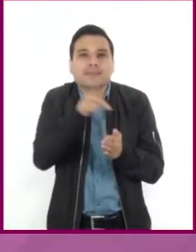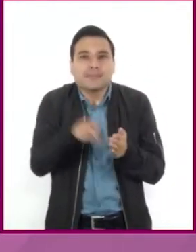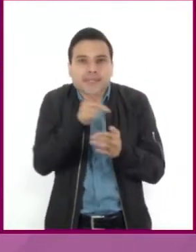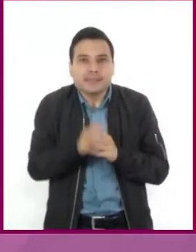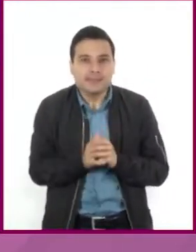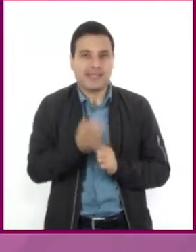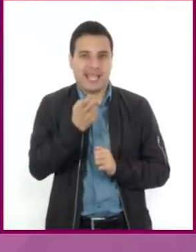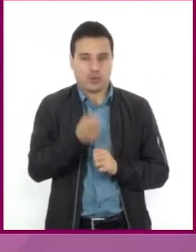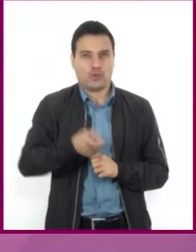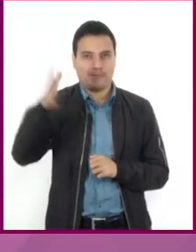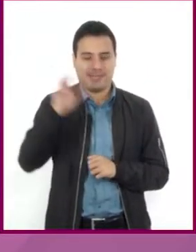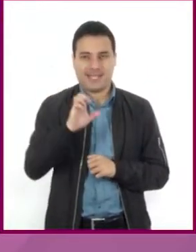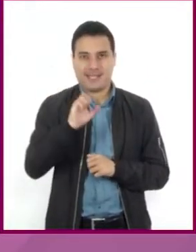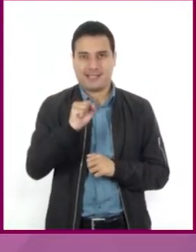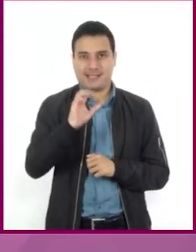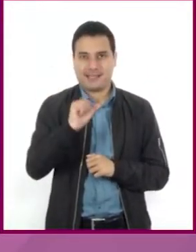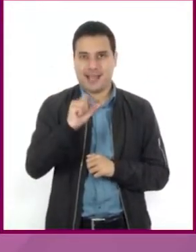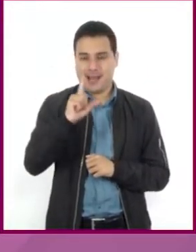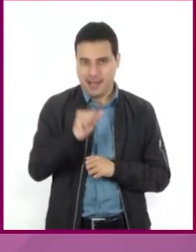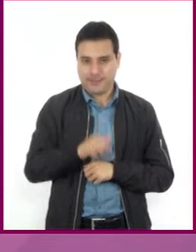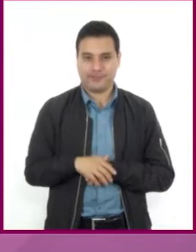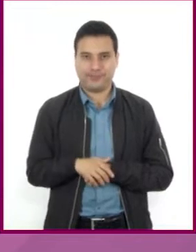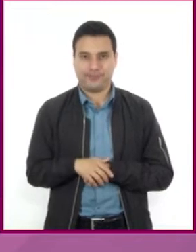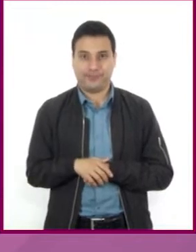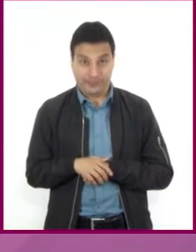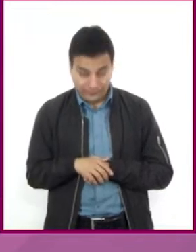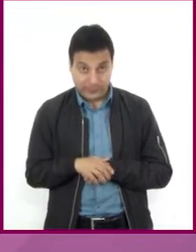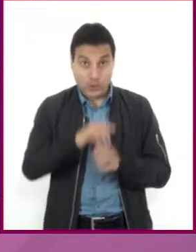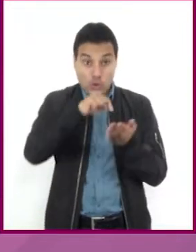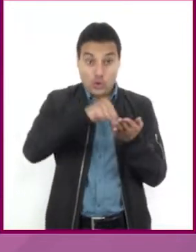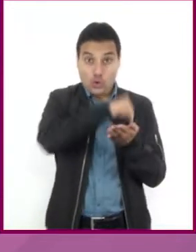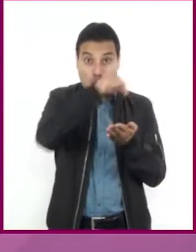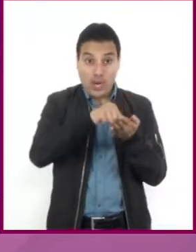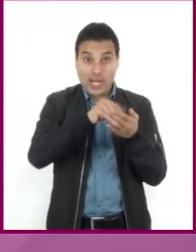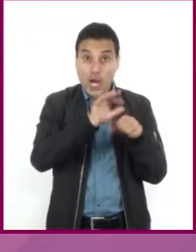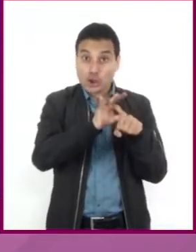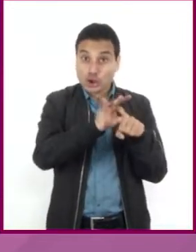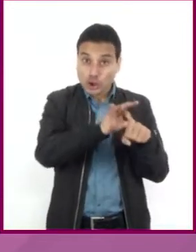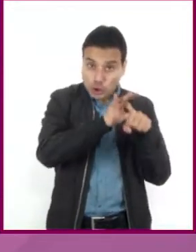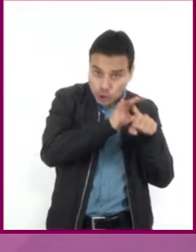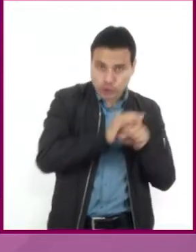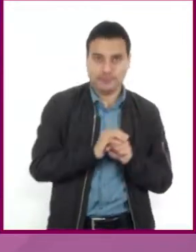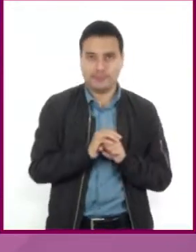Es decir, la equivalencia entre la dimensión del terreno real y la del mapa.